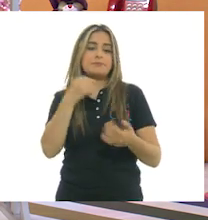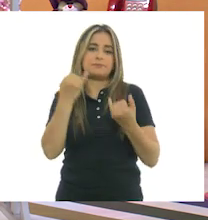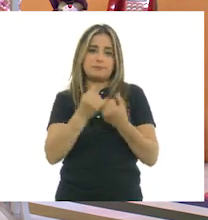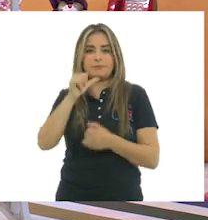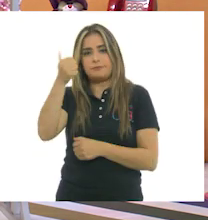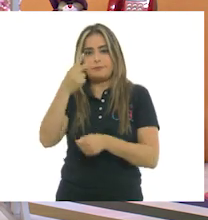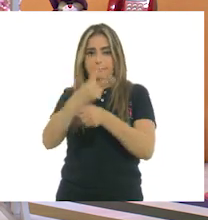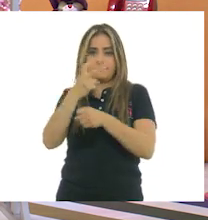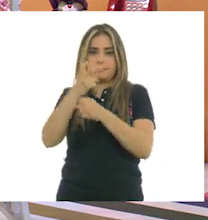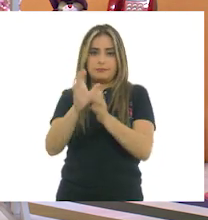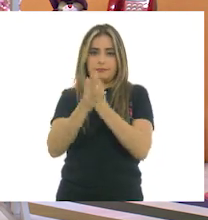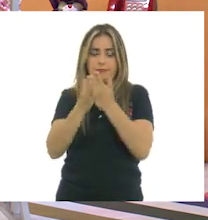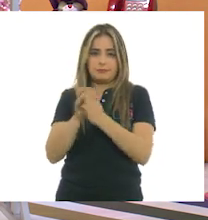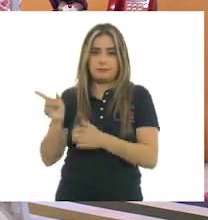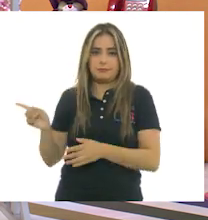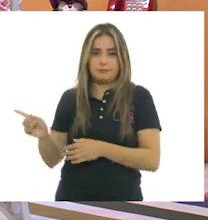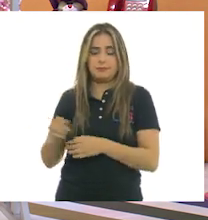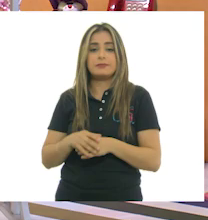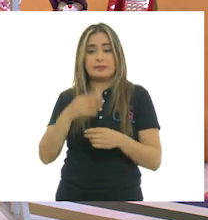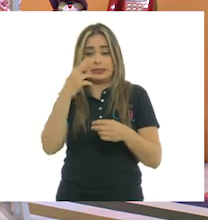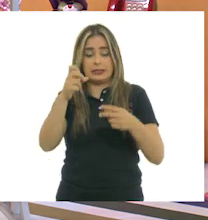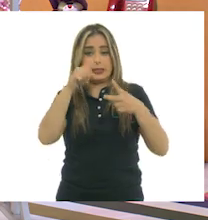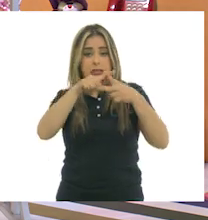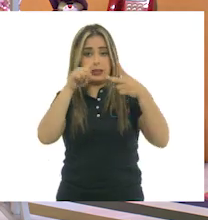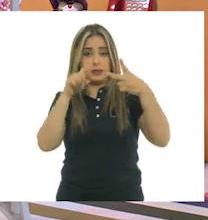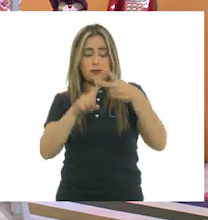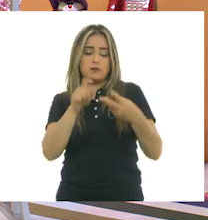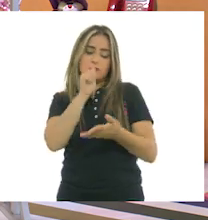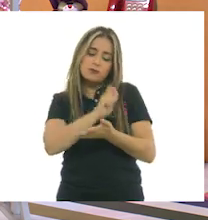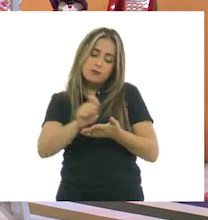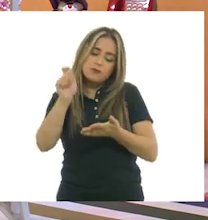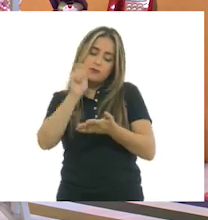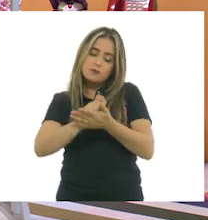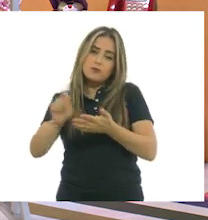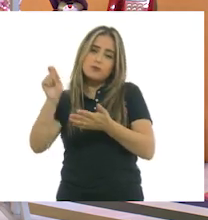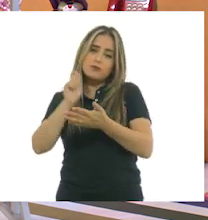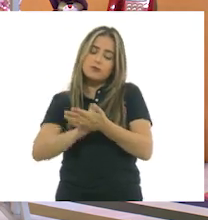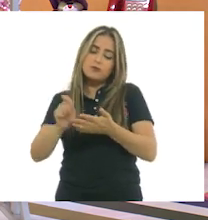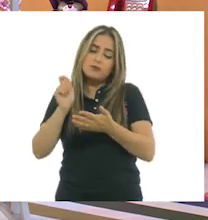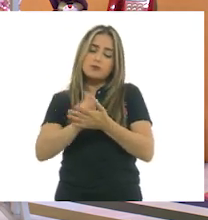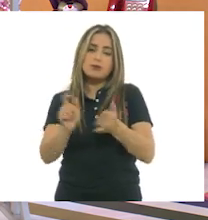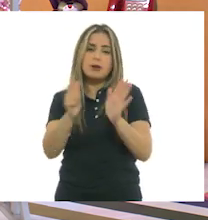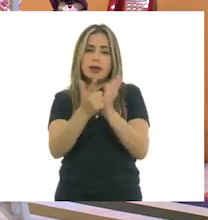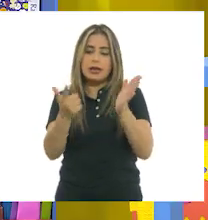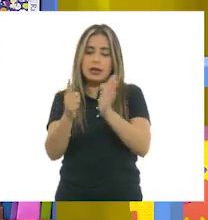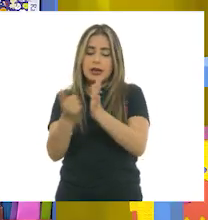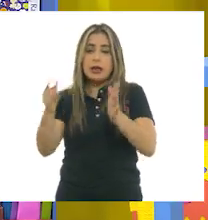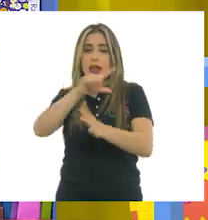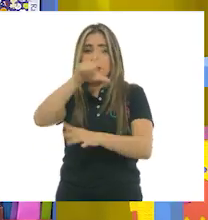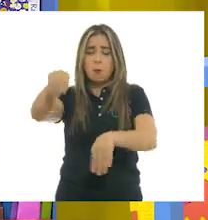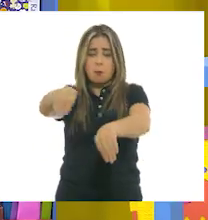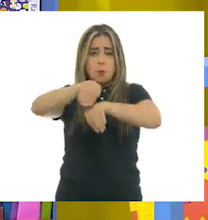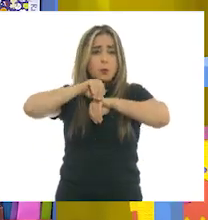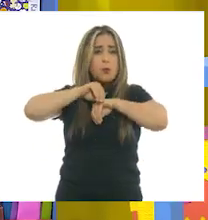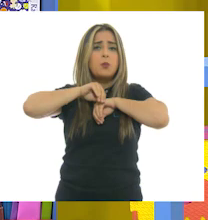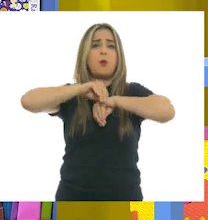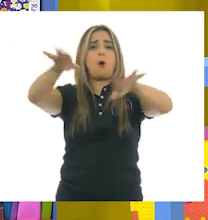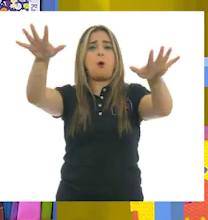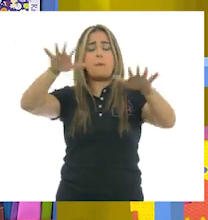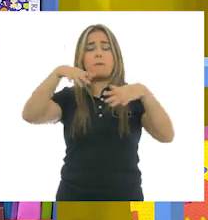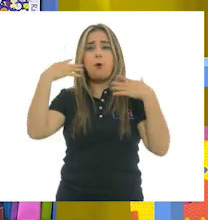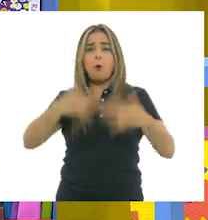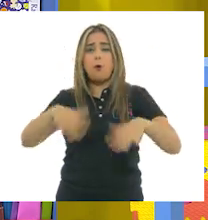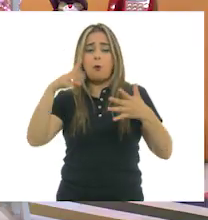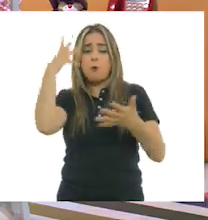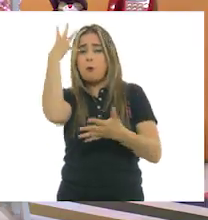que fue su segunda novela, compone la trilogía indigenista más importante en la narrativa mexicana.